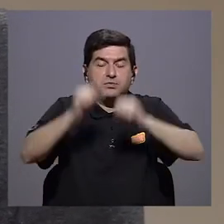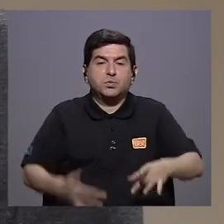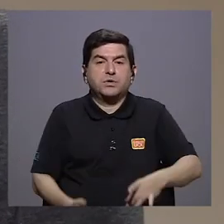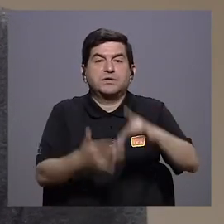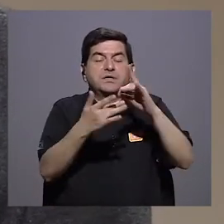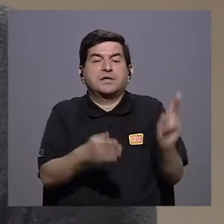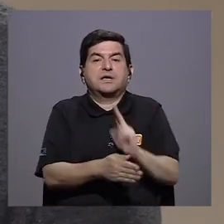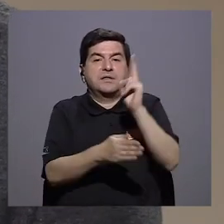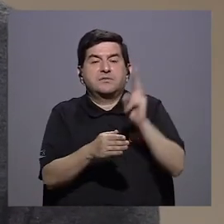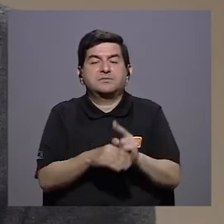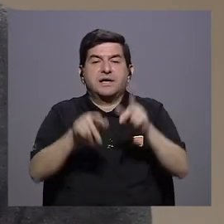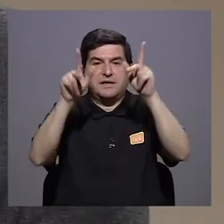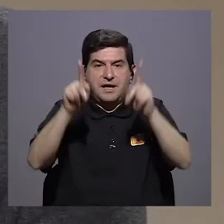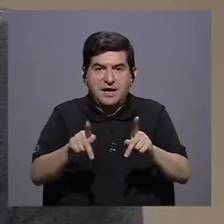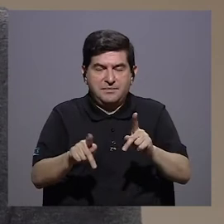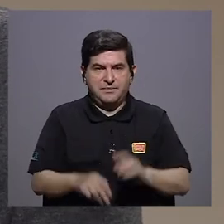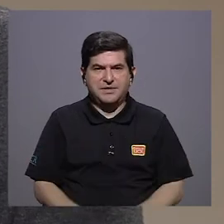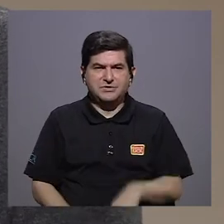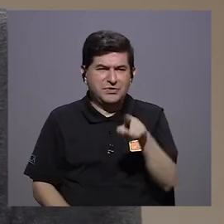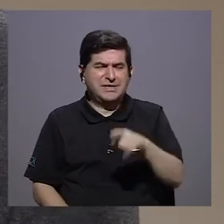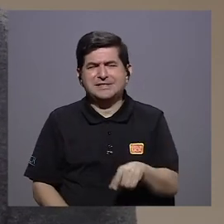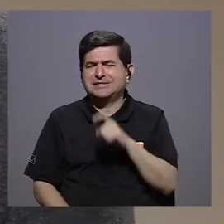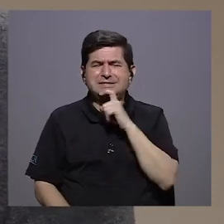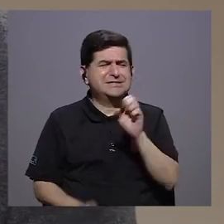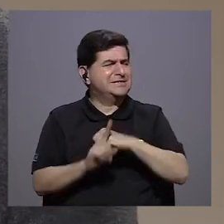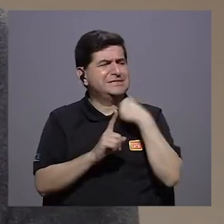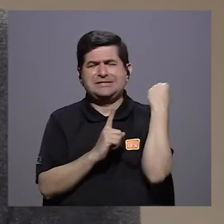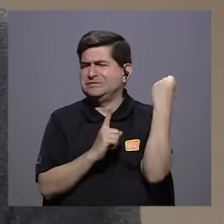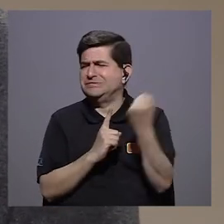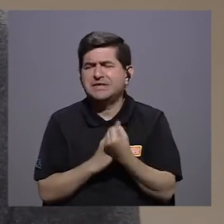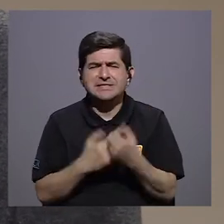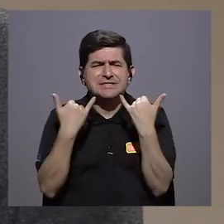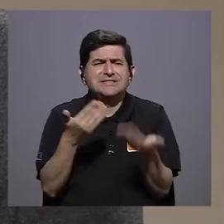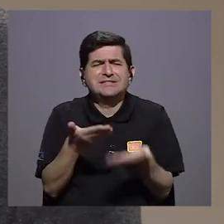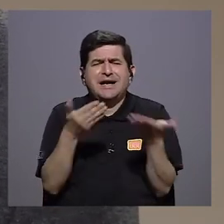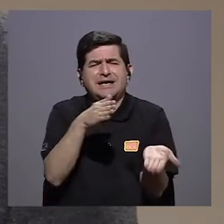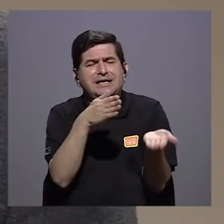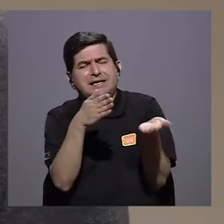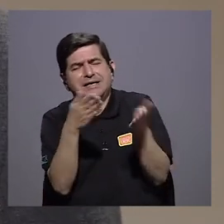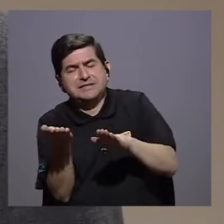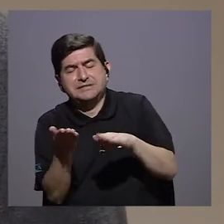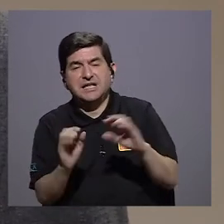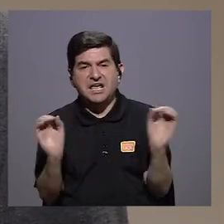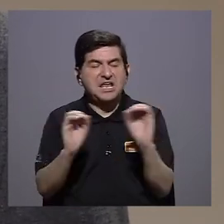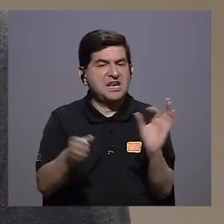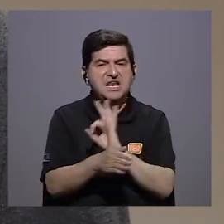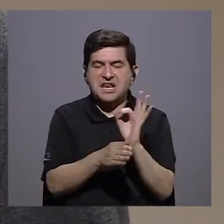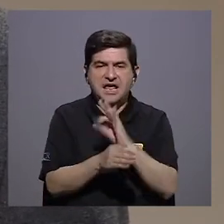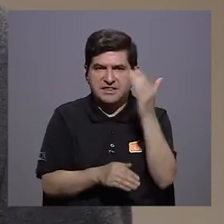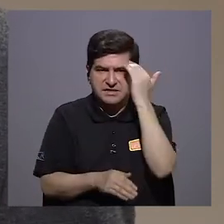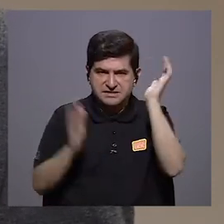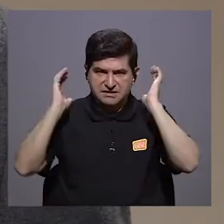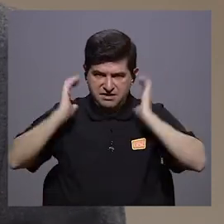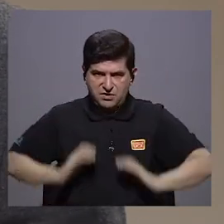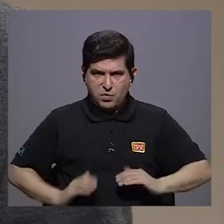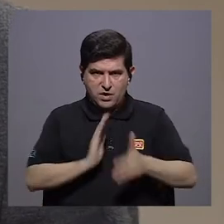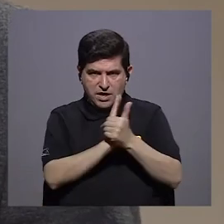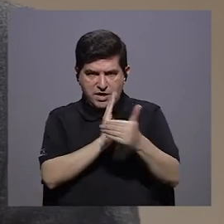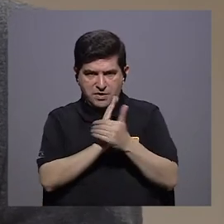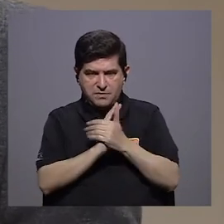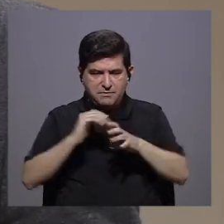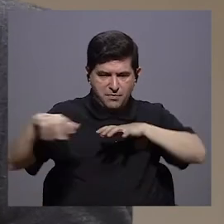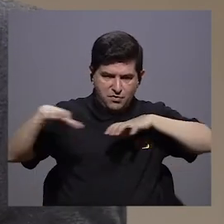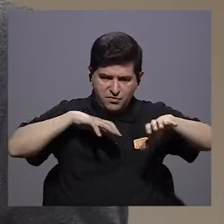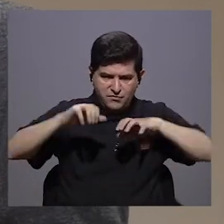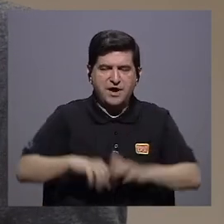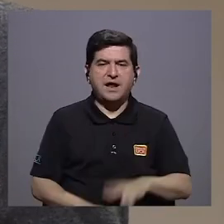puede ser especialmente útil para pacientes que están muy críticos, que están enfrentando la muerte y nada más ha funcionado. Se sabe que el cuerpo tiene la capacidad